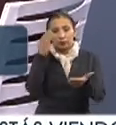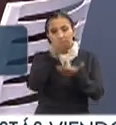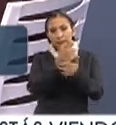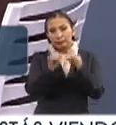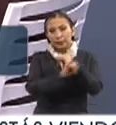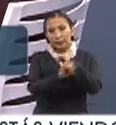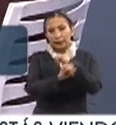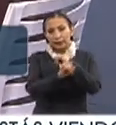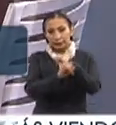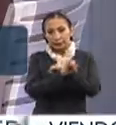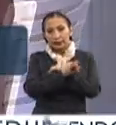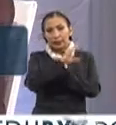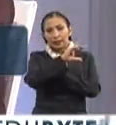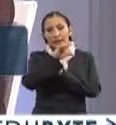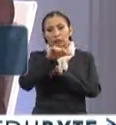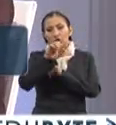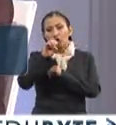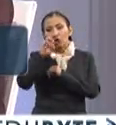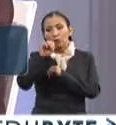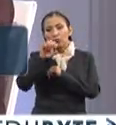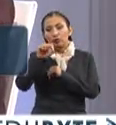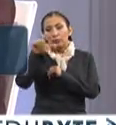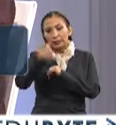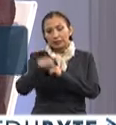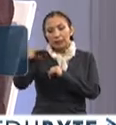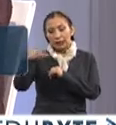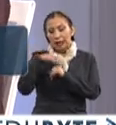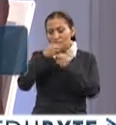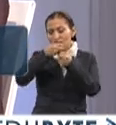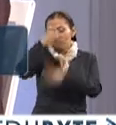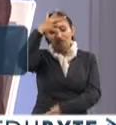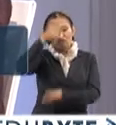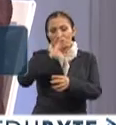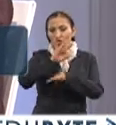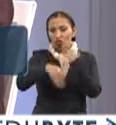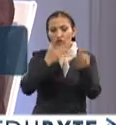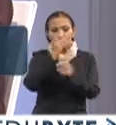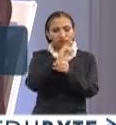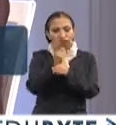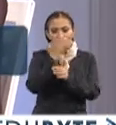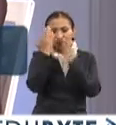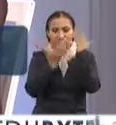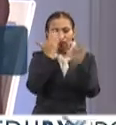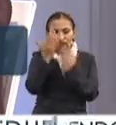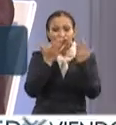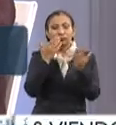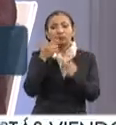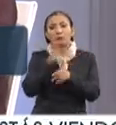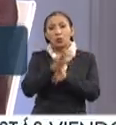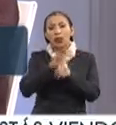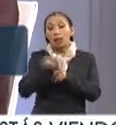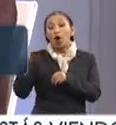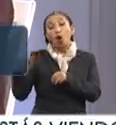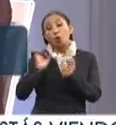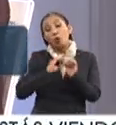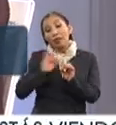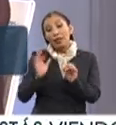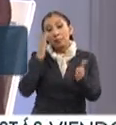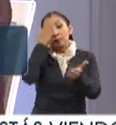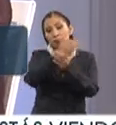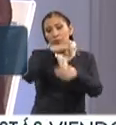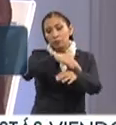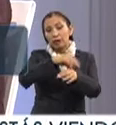página, elccc.com.mx, ahí está toda nuestra oferta académica. Pueden también acudir personalmente